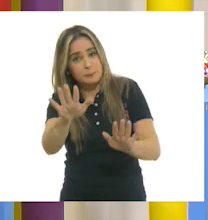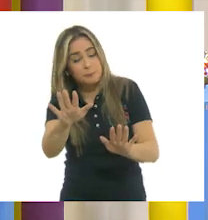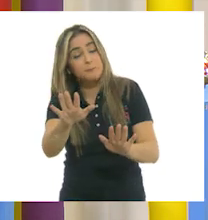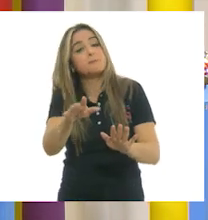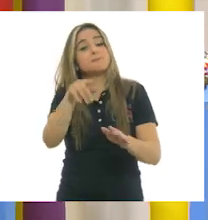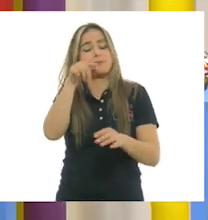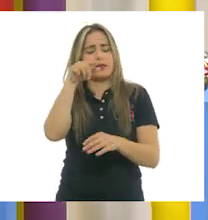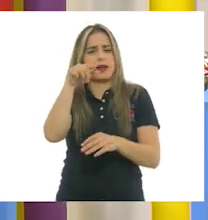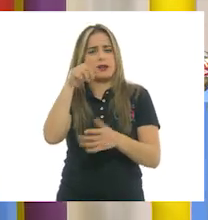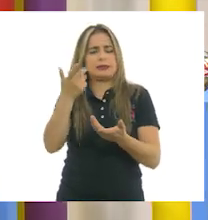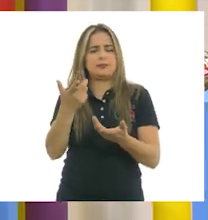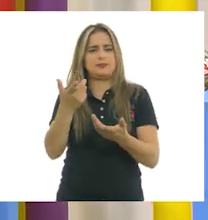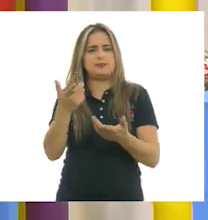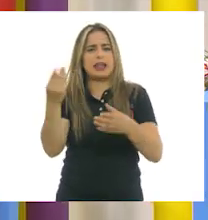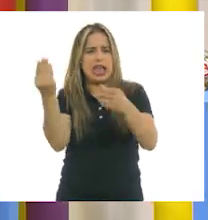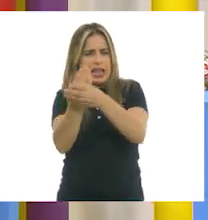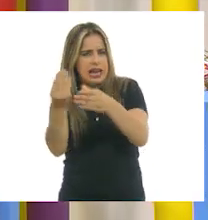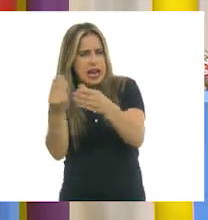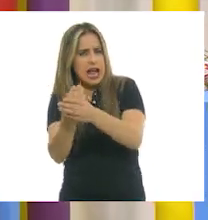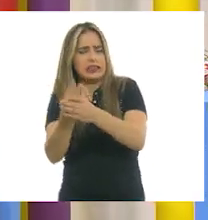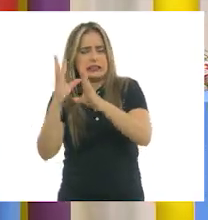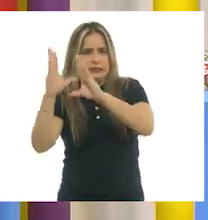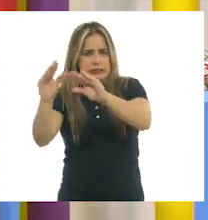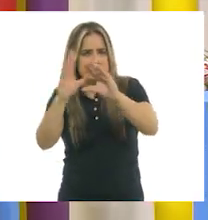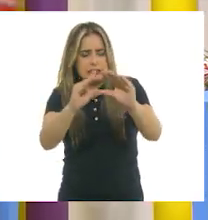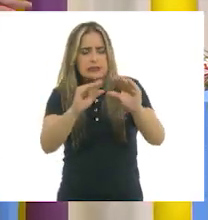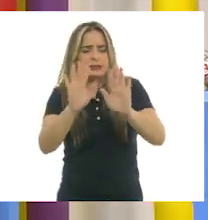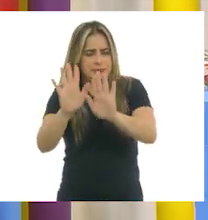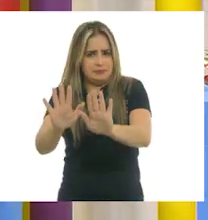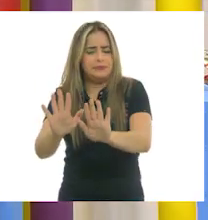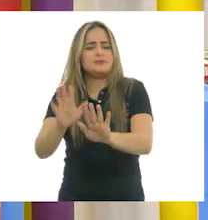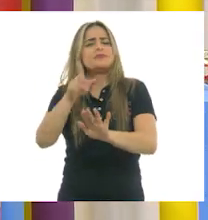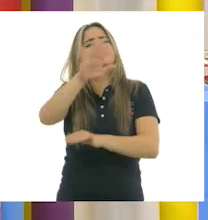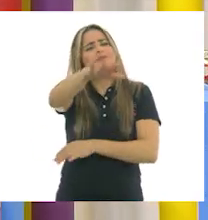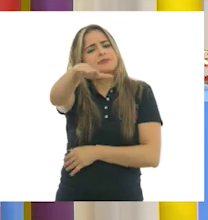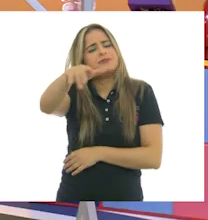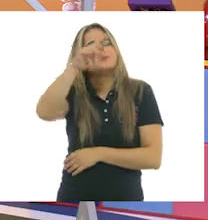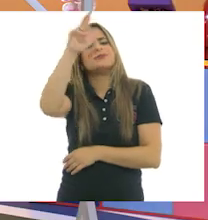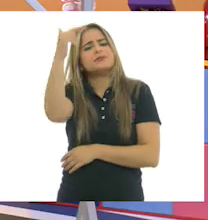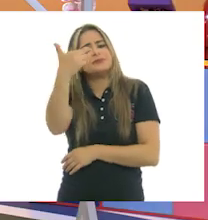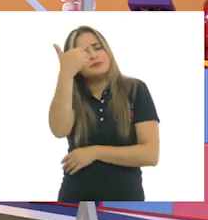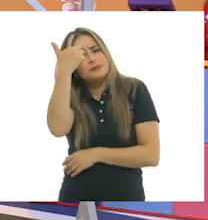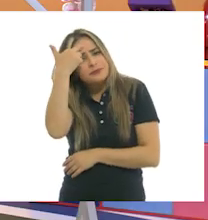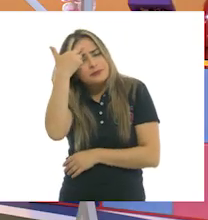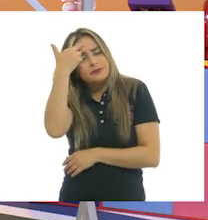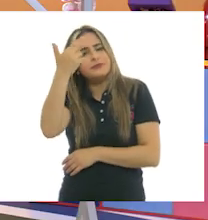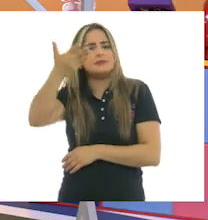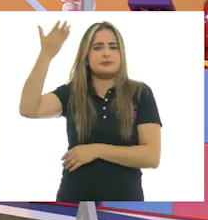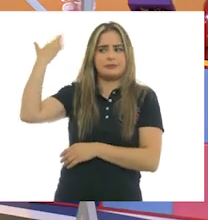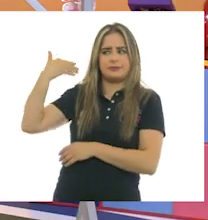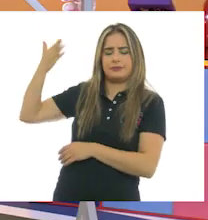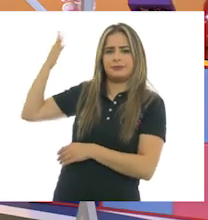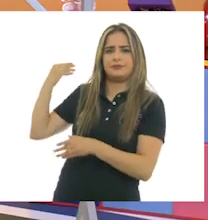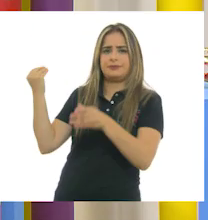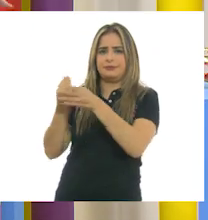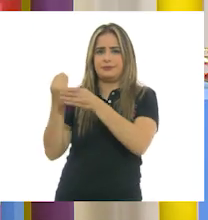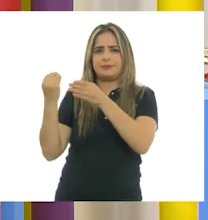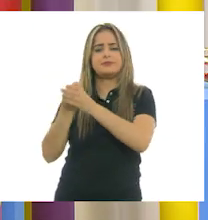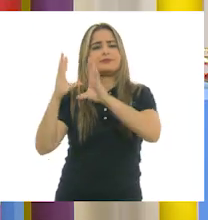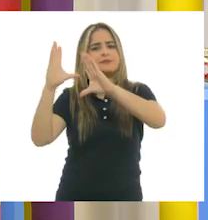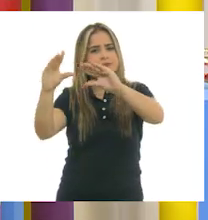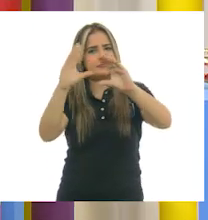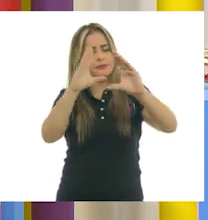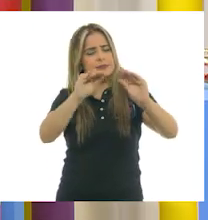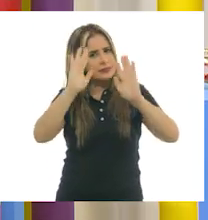a lo que serán tal cual las formas de la comedia, me gustaría recordar que ya en otras clases estuvimos hablando acerca